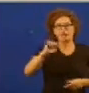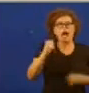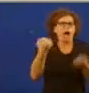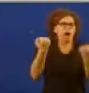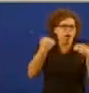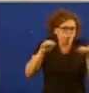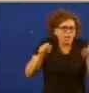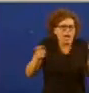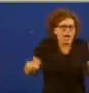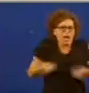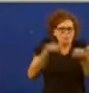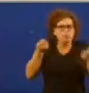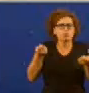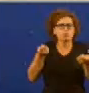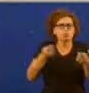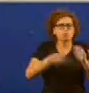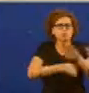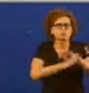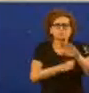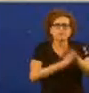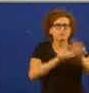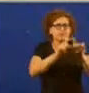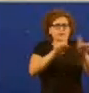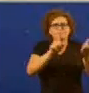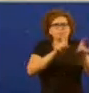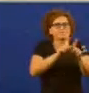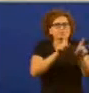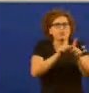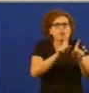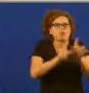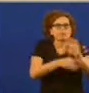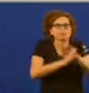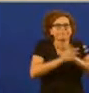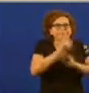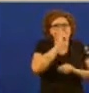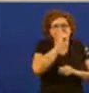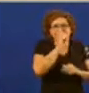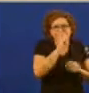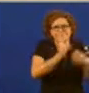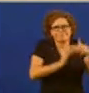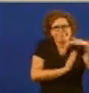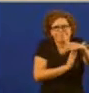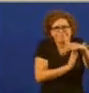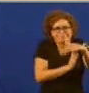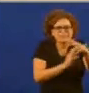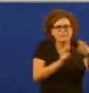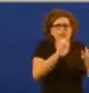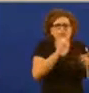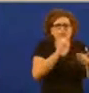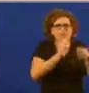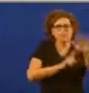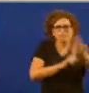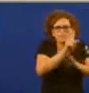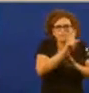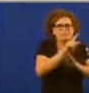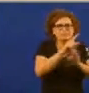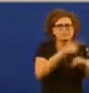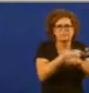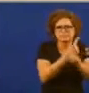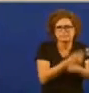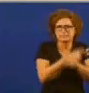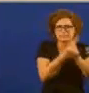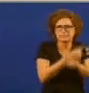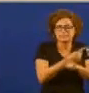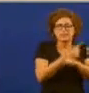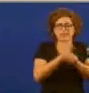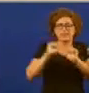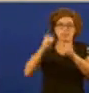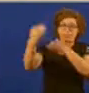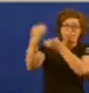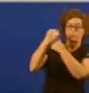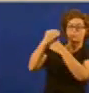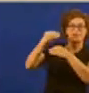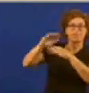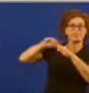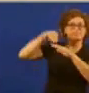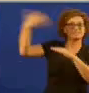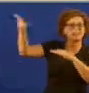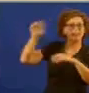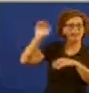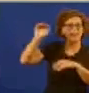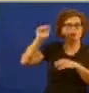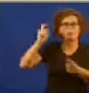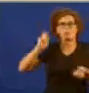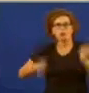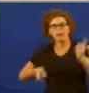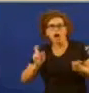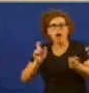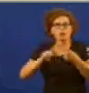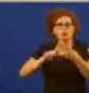anuncios continúan indefinido como hasta leiro e non acaba de ver a luz ao final do túnel a entrada de capital estrangeiro mexicano